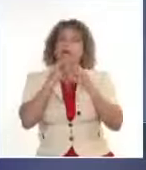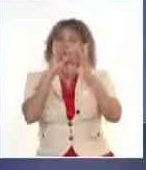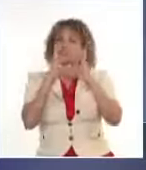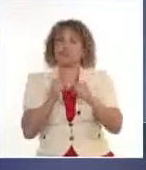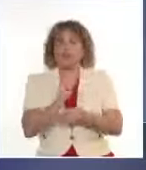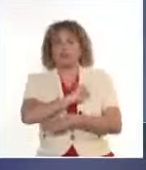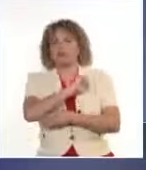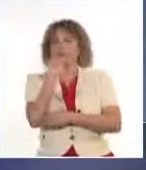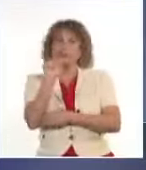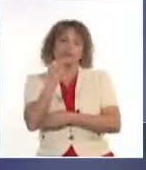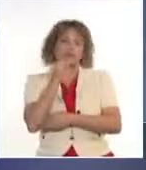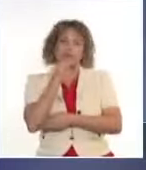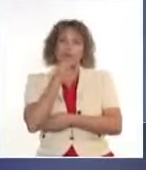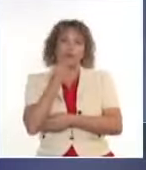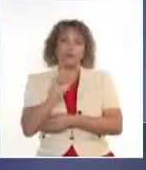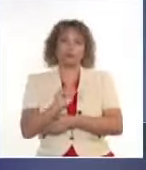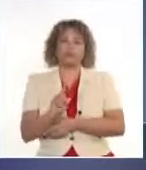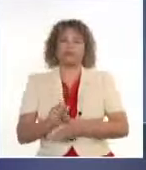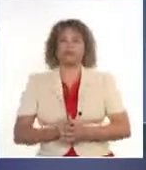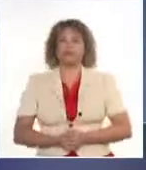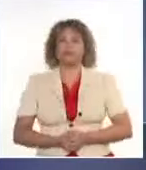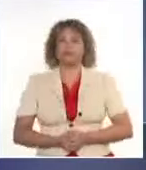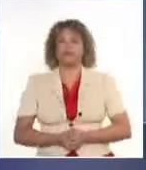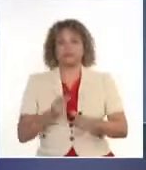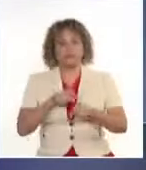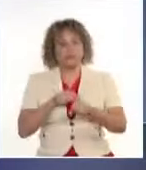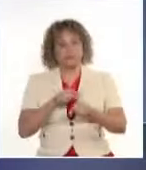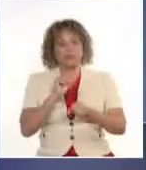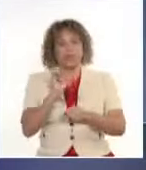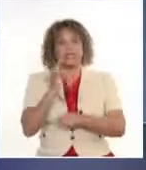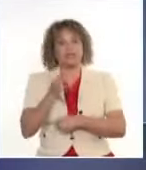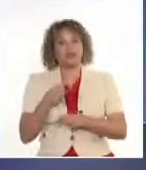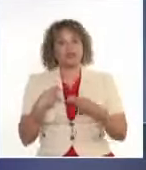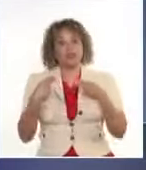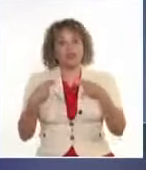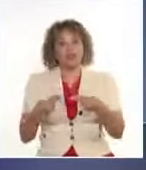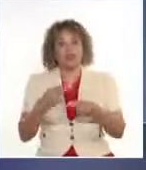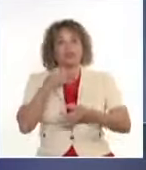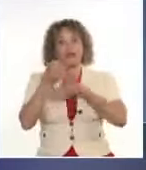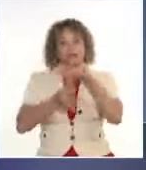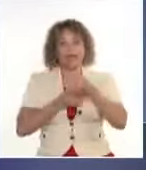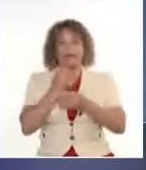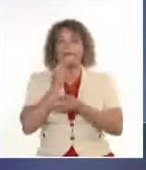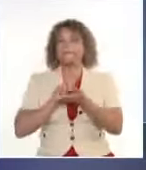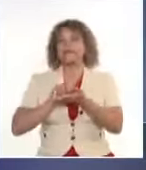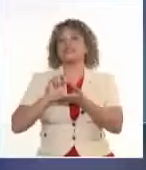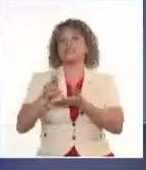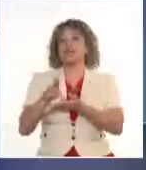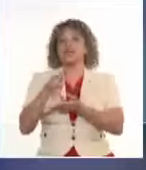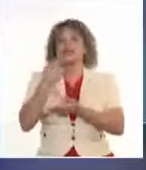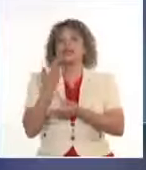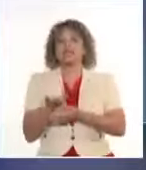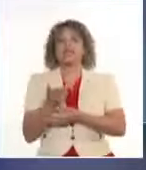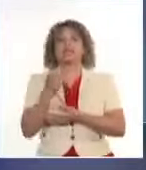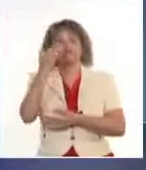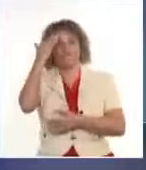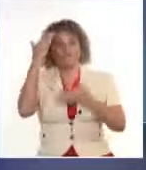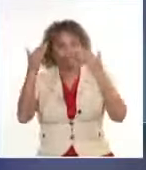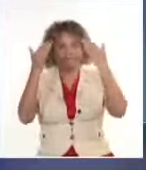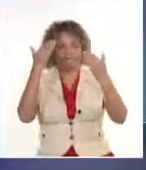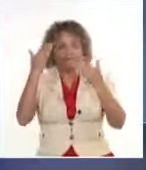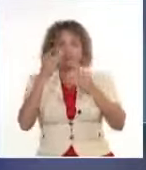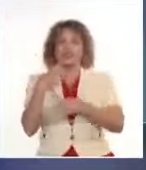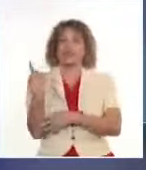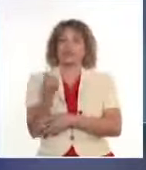saldos deseados. En ese sentido, nos honra resaltar el mensaje de felicitación emitido por el general de ejército Raúl